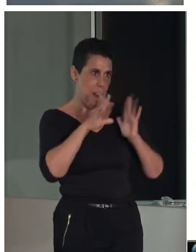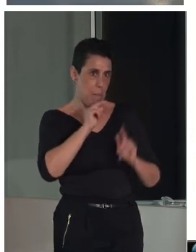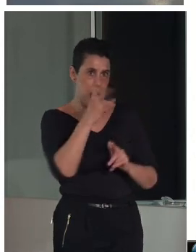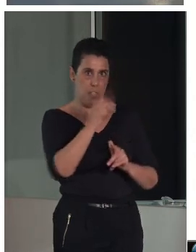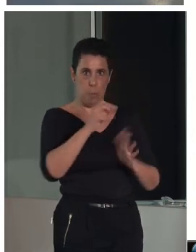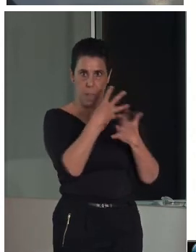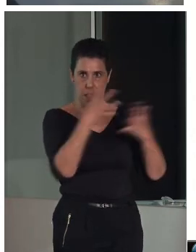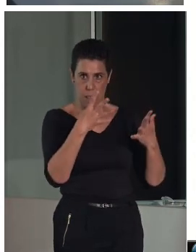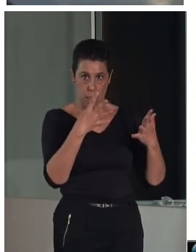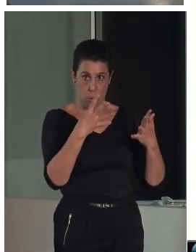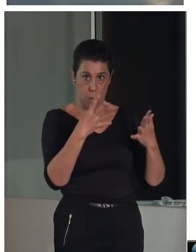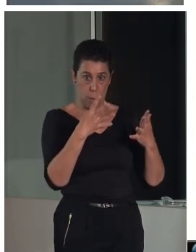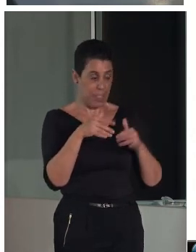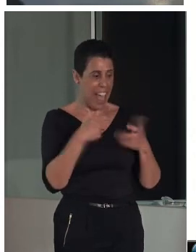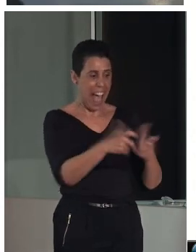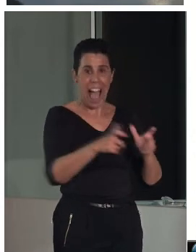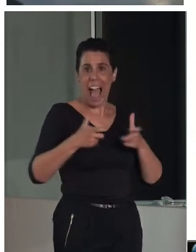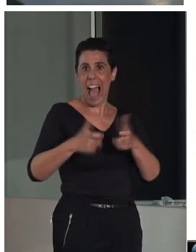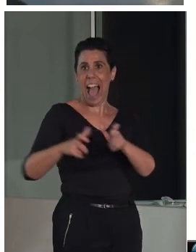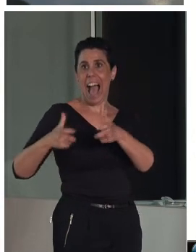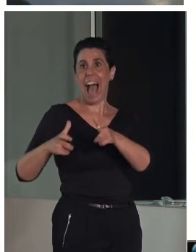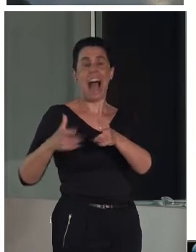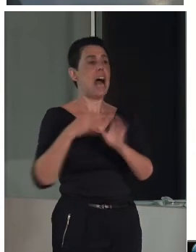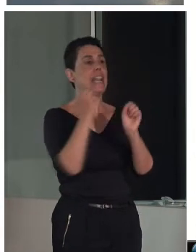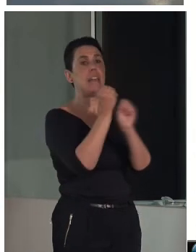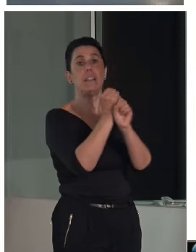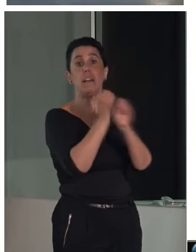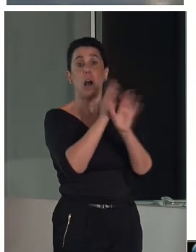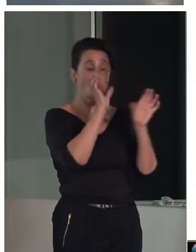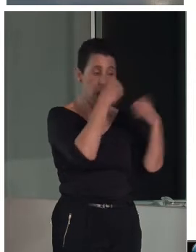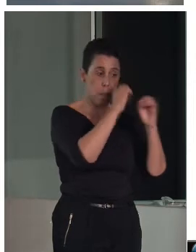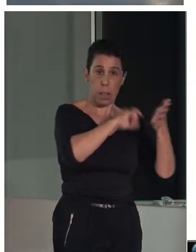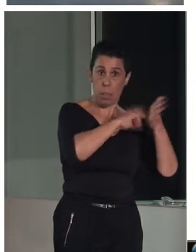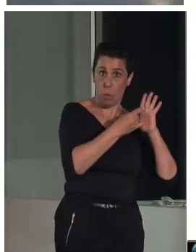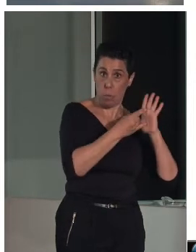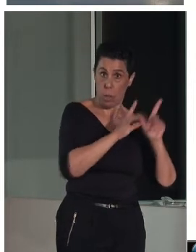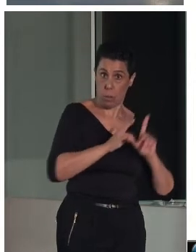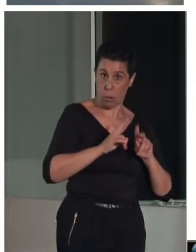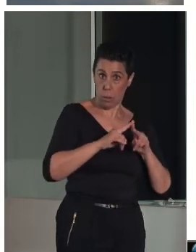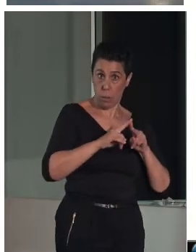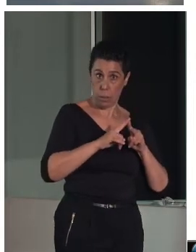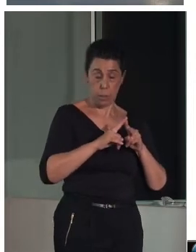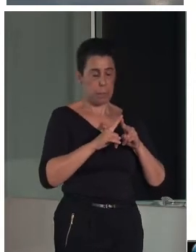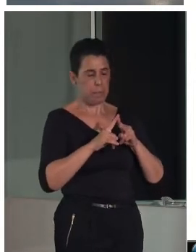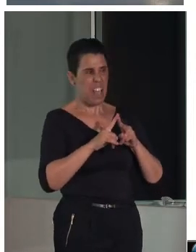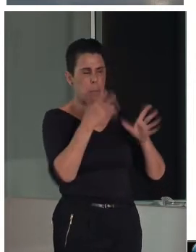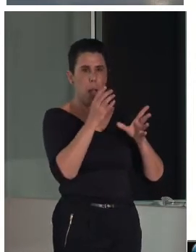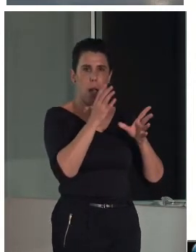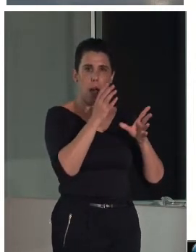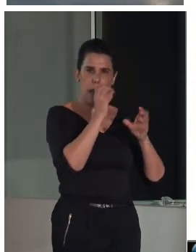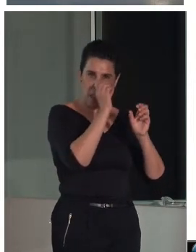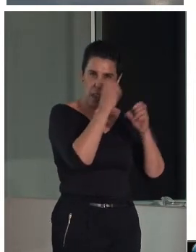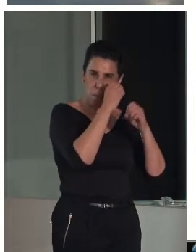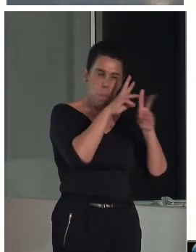áreas de trabajo fundamentales, ¿no? Que son investigación y proyectos. No investigación…, porque ya se